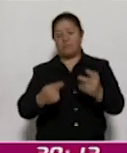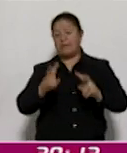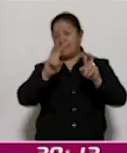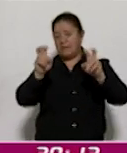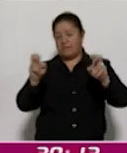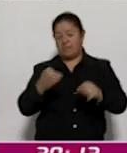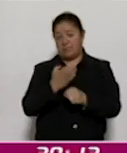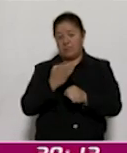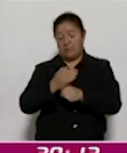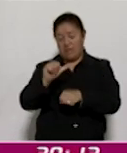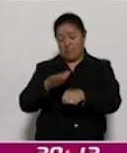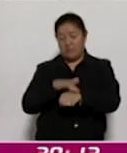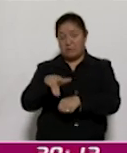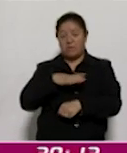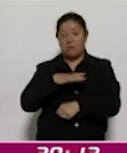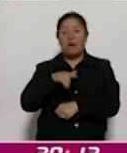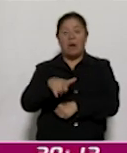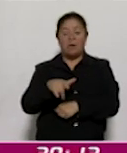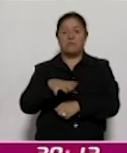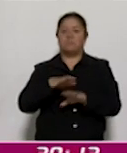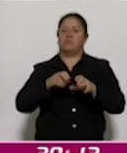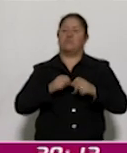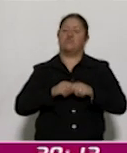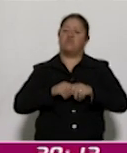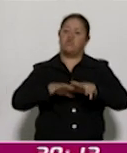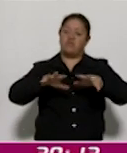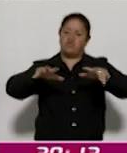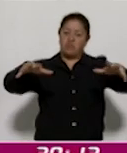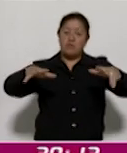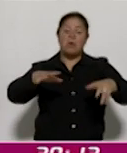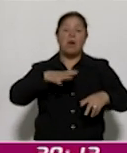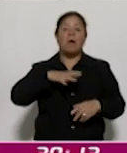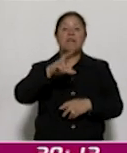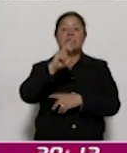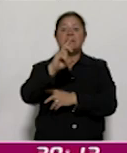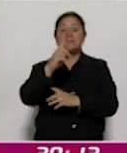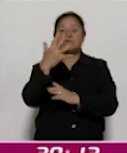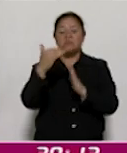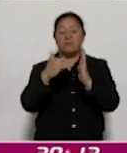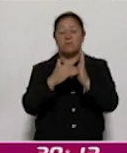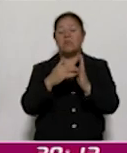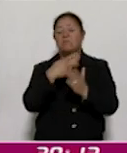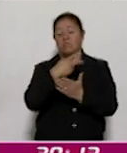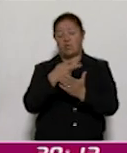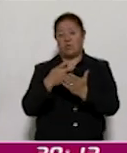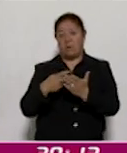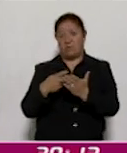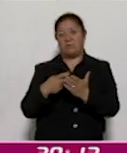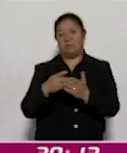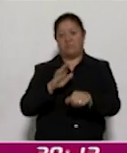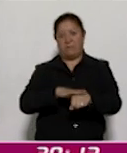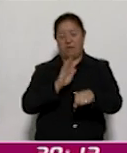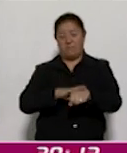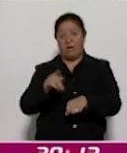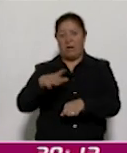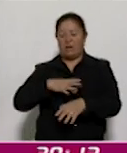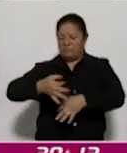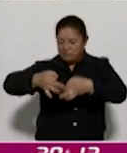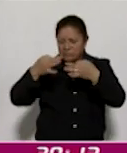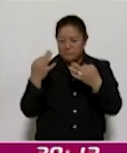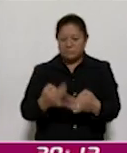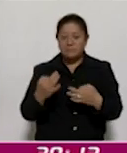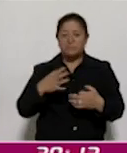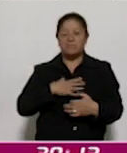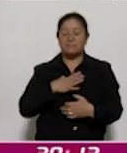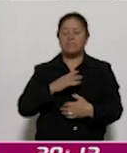en esta administración se tuvieron alcances históricos con la entrega de más de 35 mil programas, producciones originales de